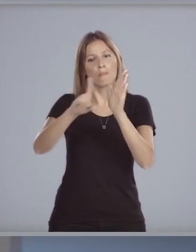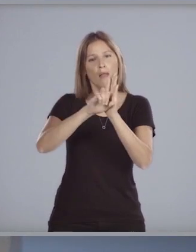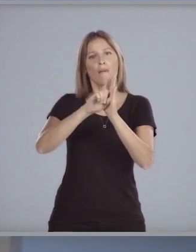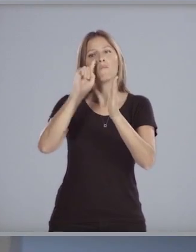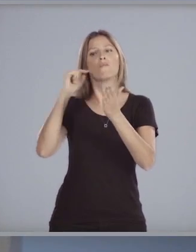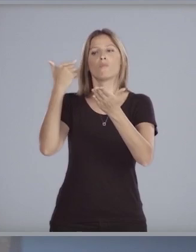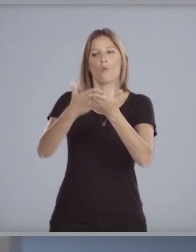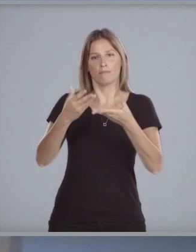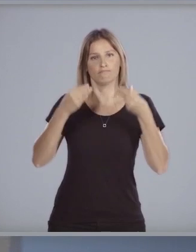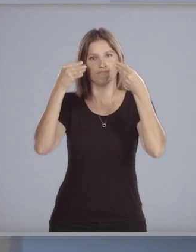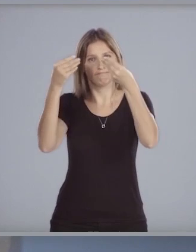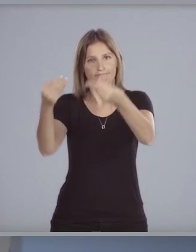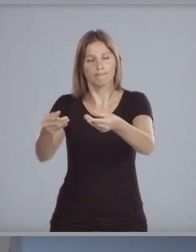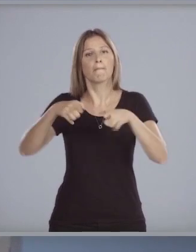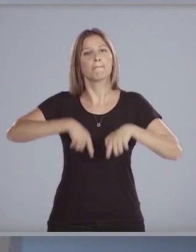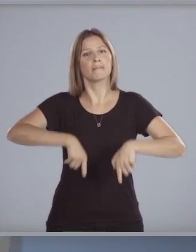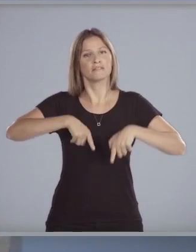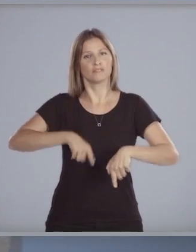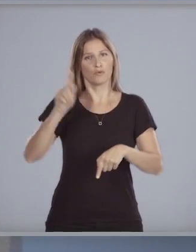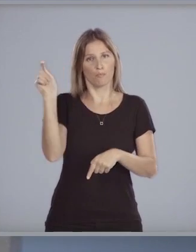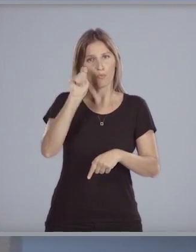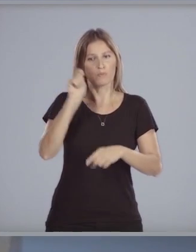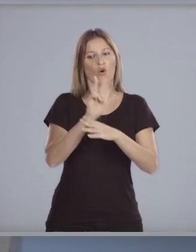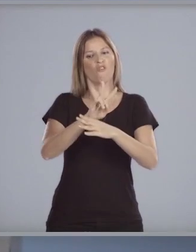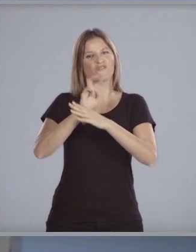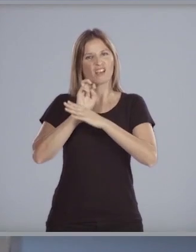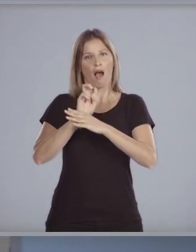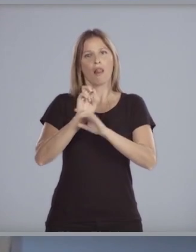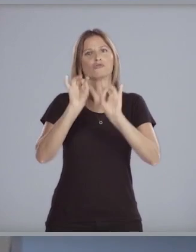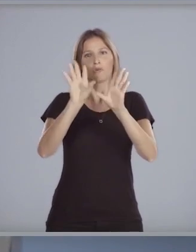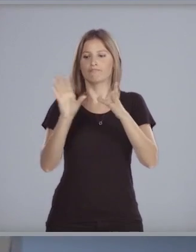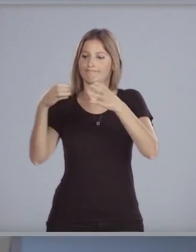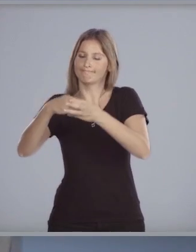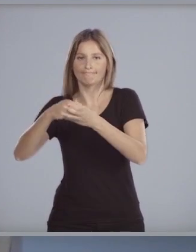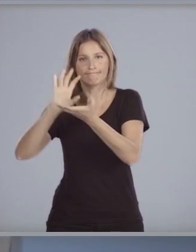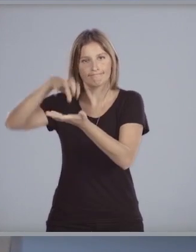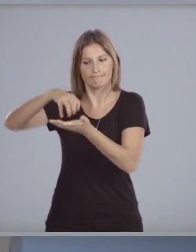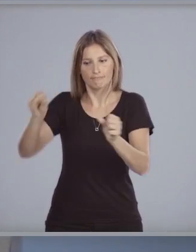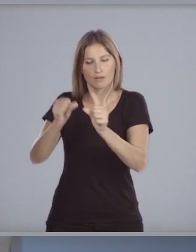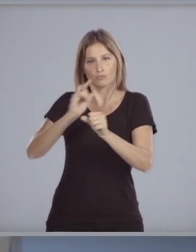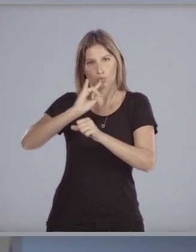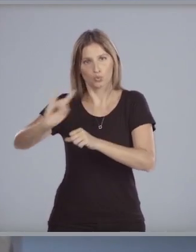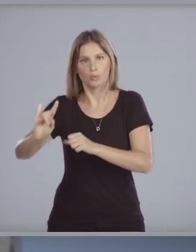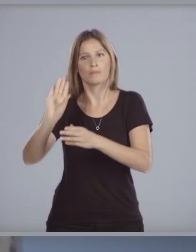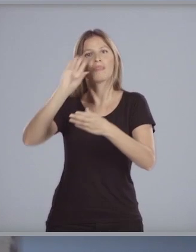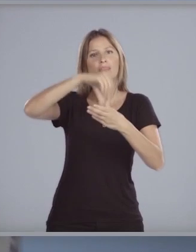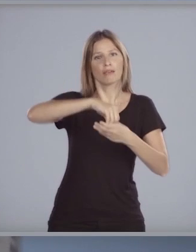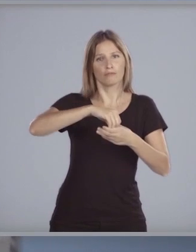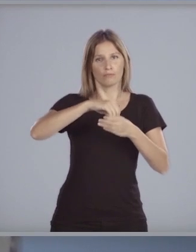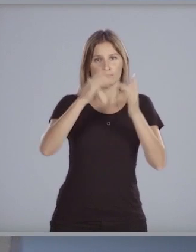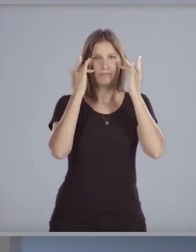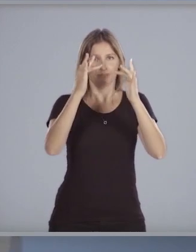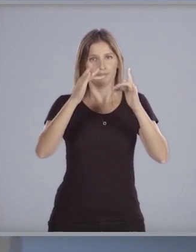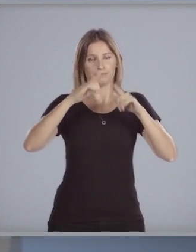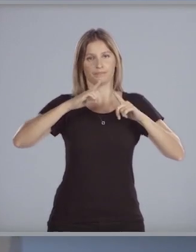proponiendo que el Ministerio Público y Fiscal deje de ser una unidad ejecutora del Ministerio de